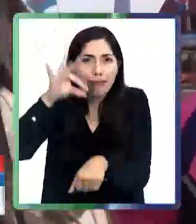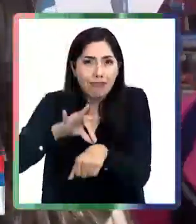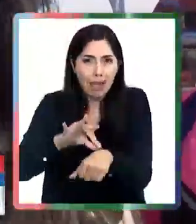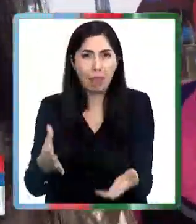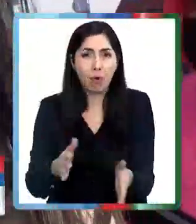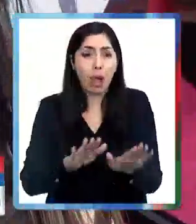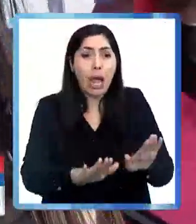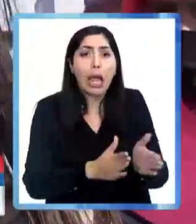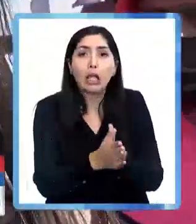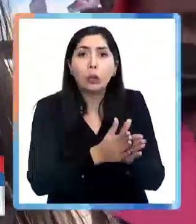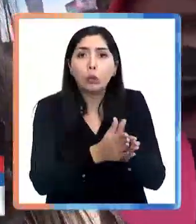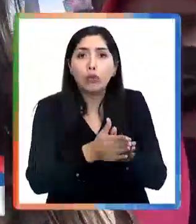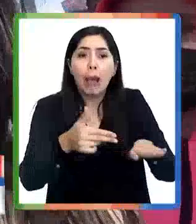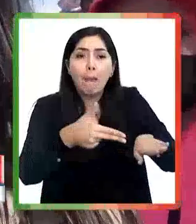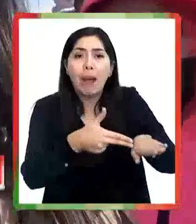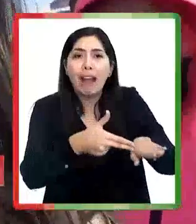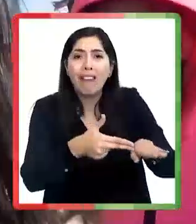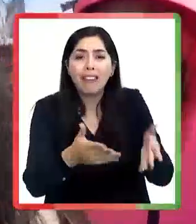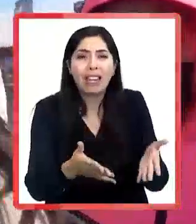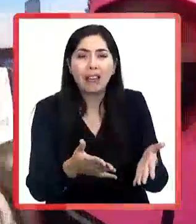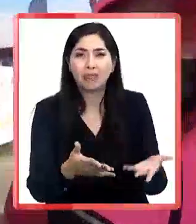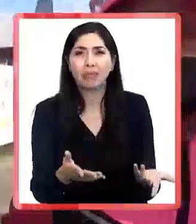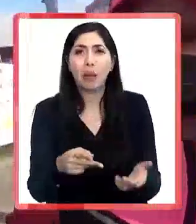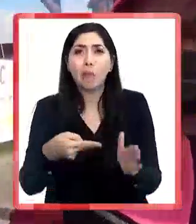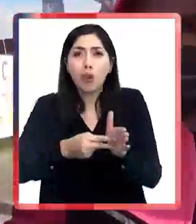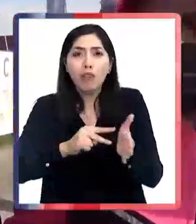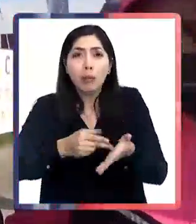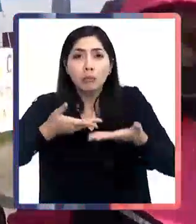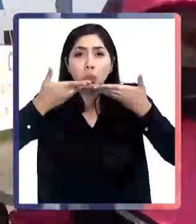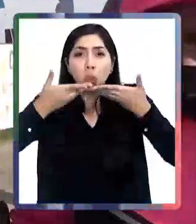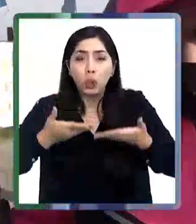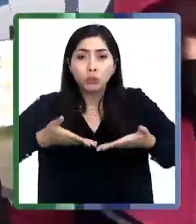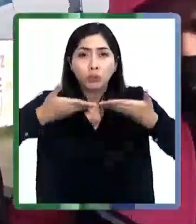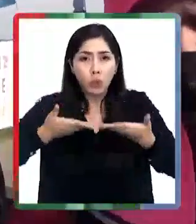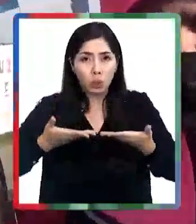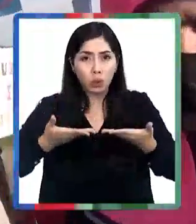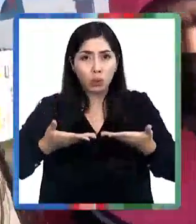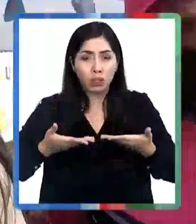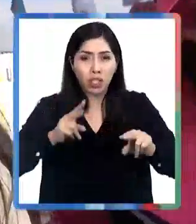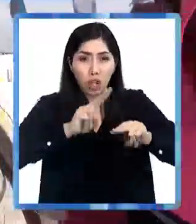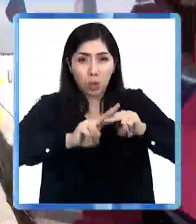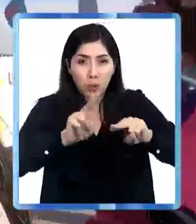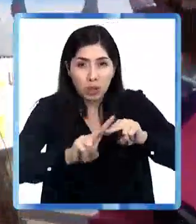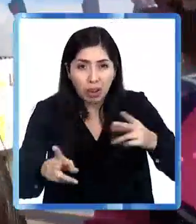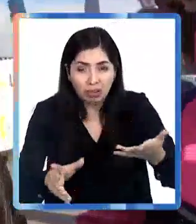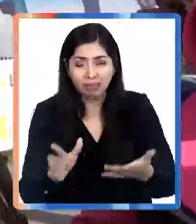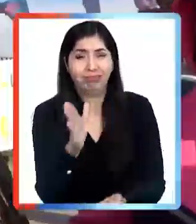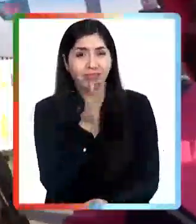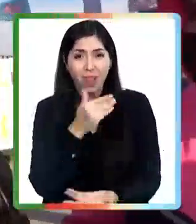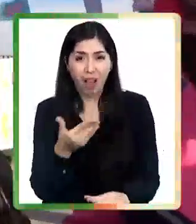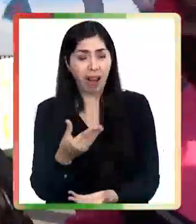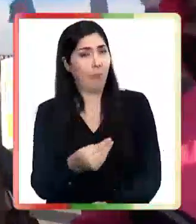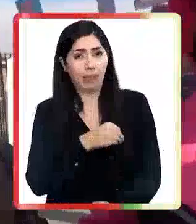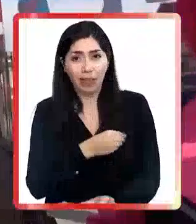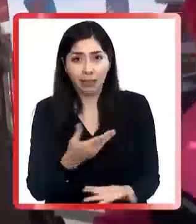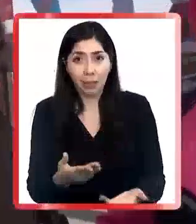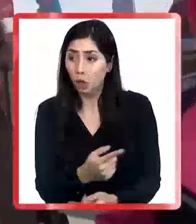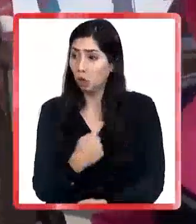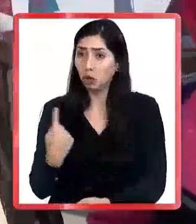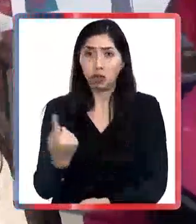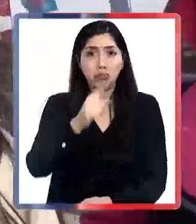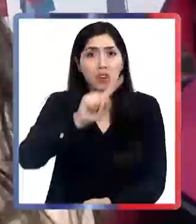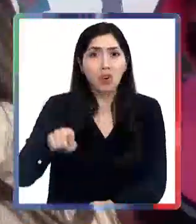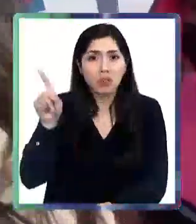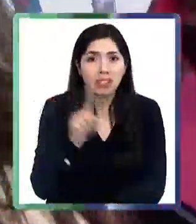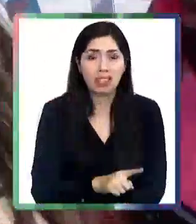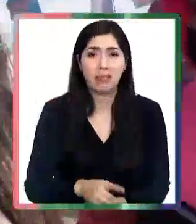con su estufa parafina están los niños asmáticos. Son soluciones parche las que lo están dando y lamentablemente a nosotros nos